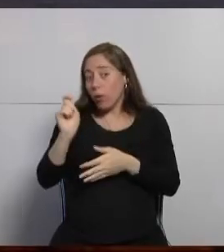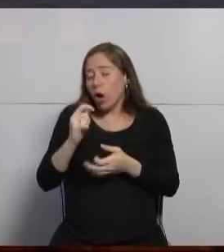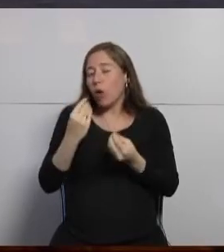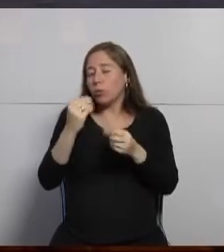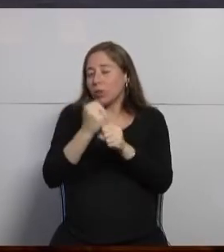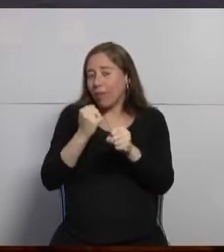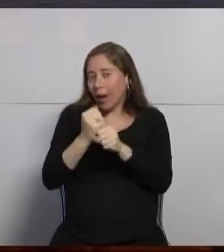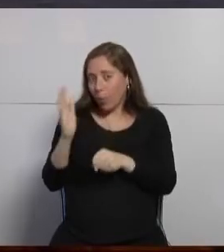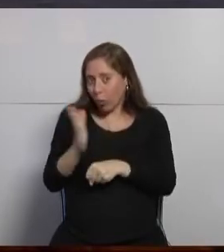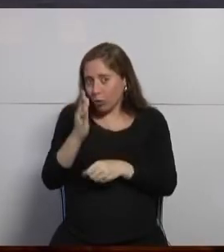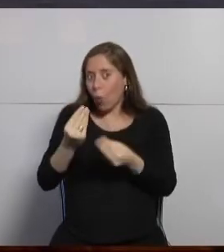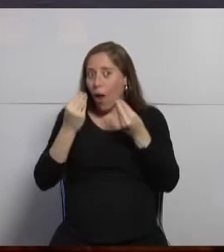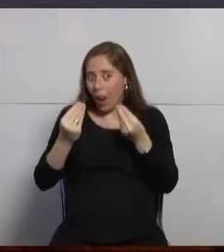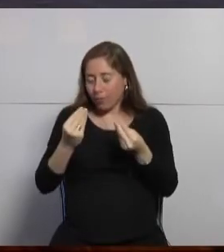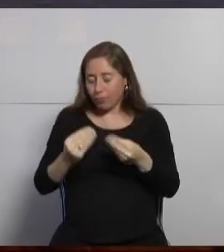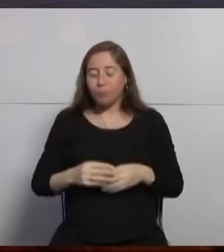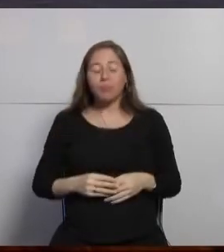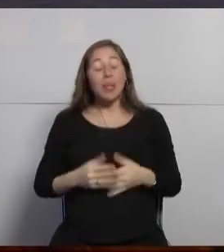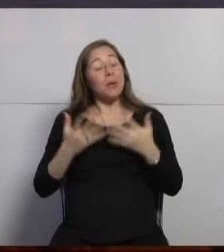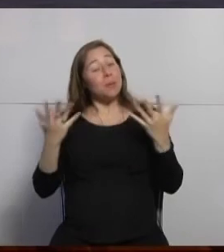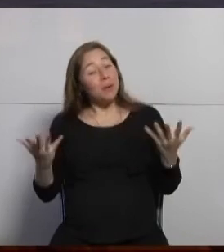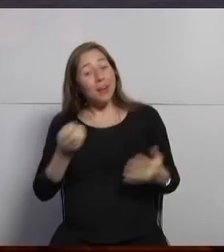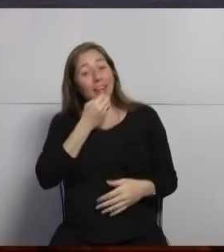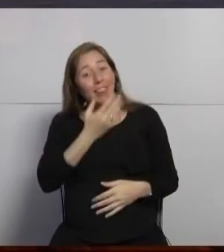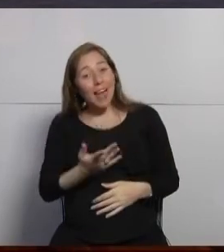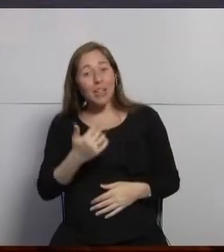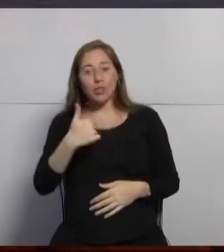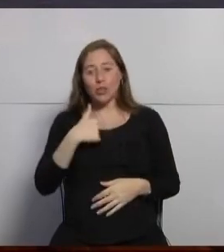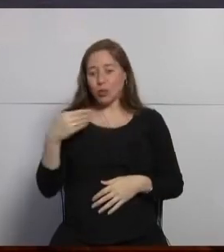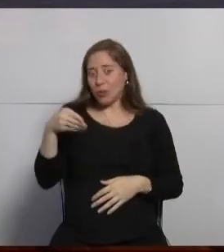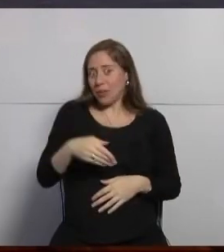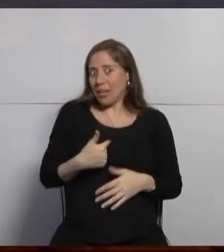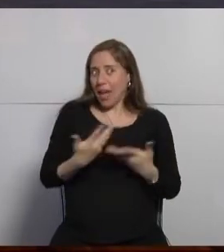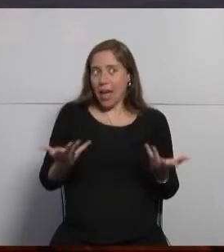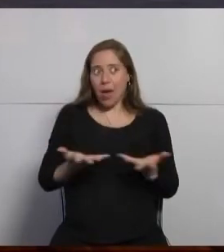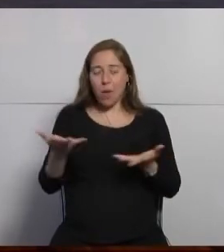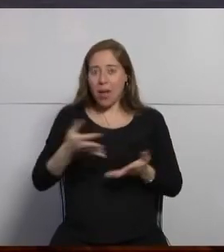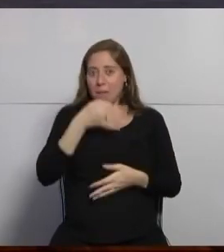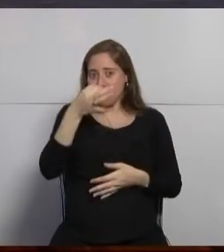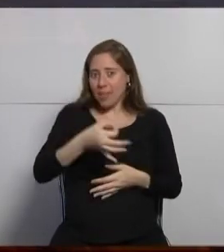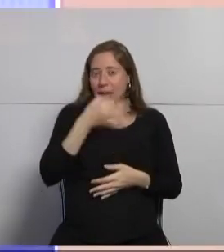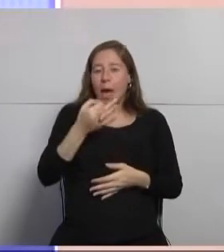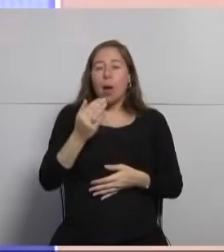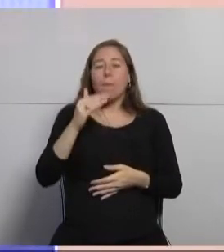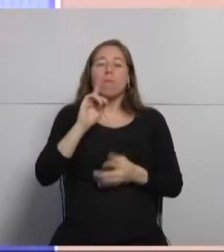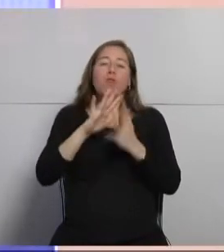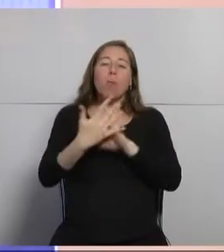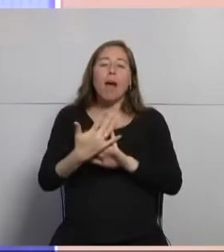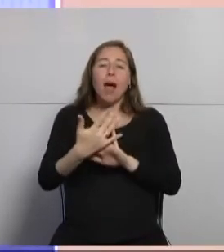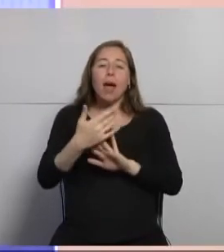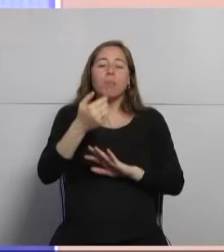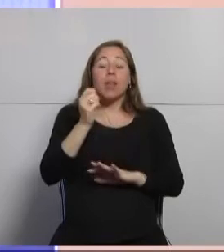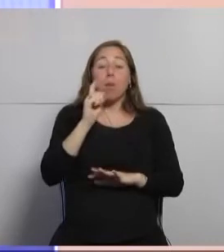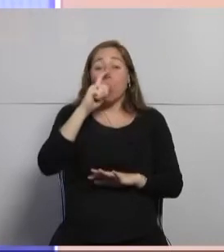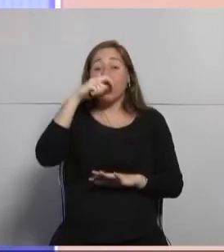buen día ¿cómo están? yo vengo ahora a presentar entonces lo que es Montevideo API a contarles